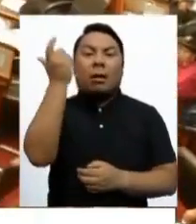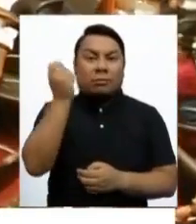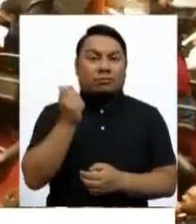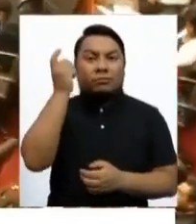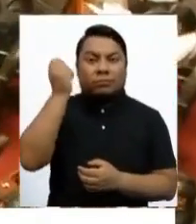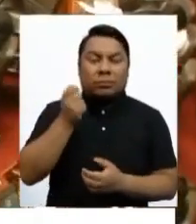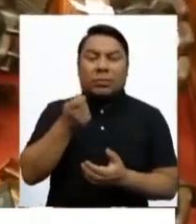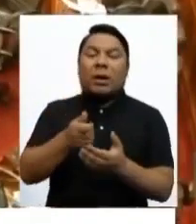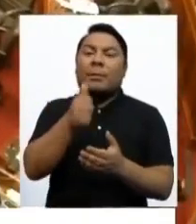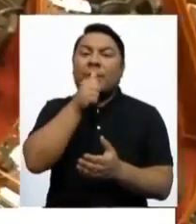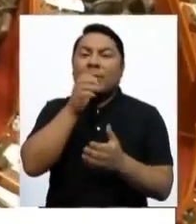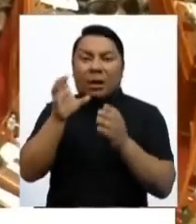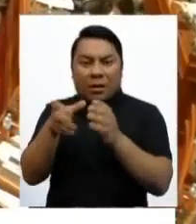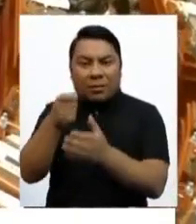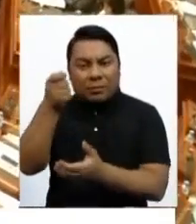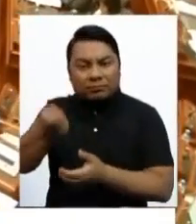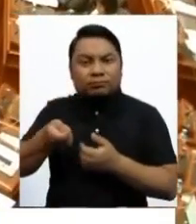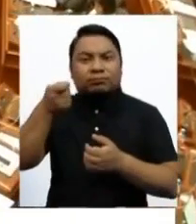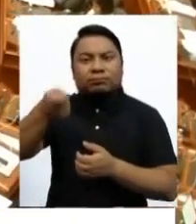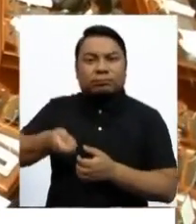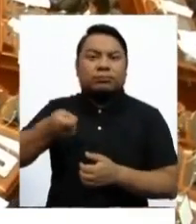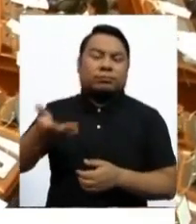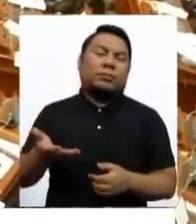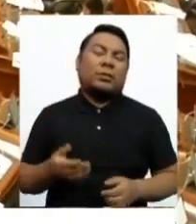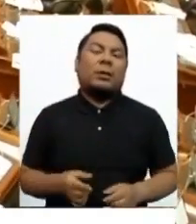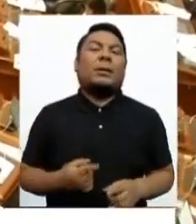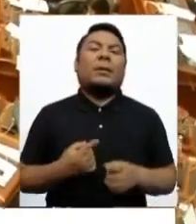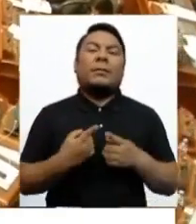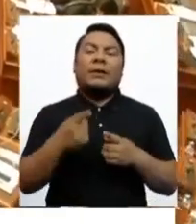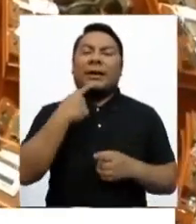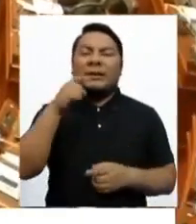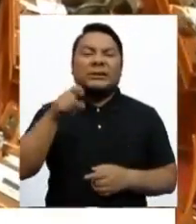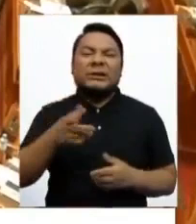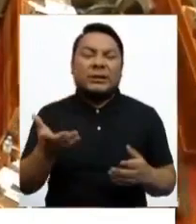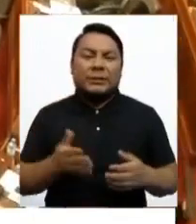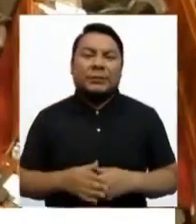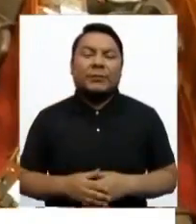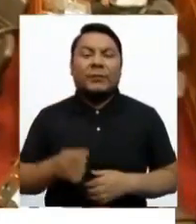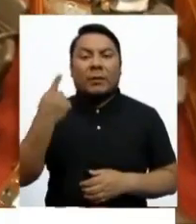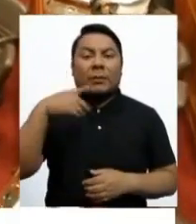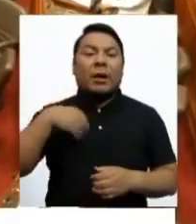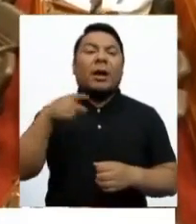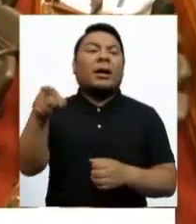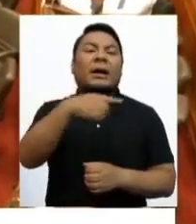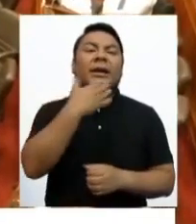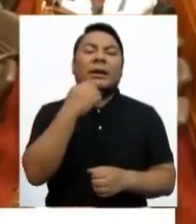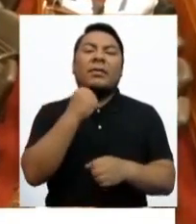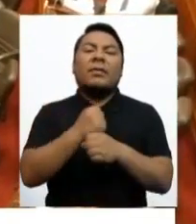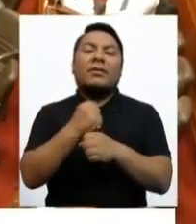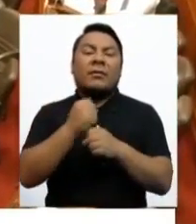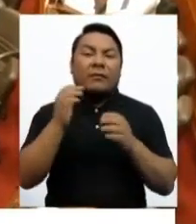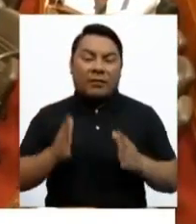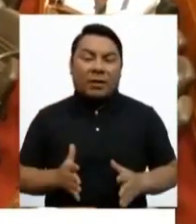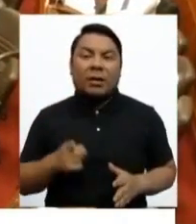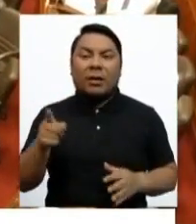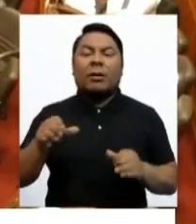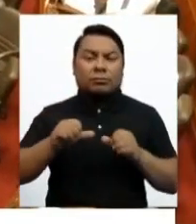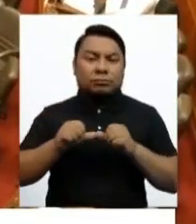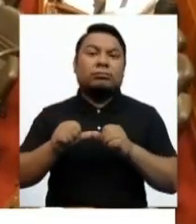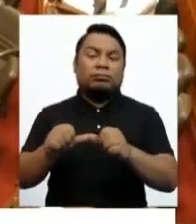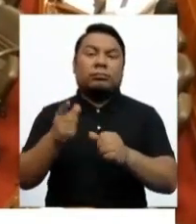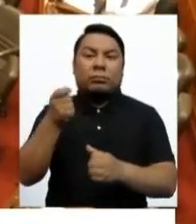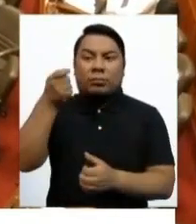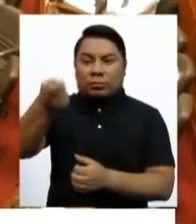privados, sobre todo considerando que lo que quiere para el trabajador es preservar sus